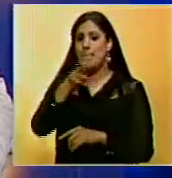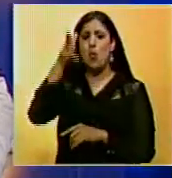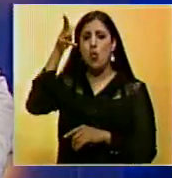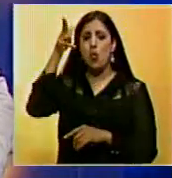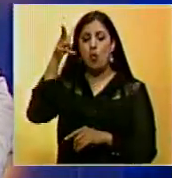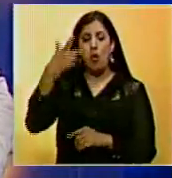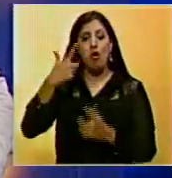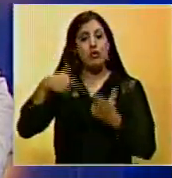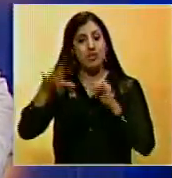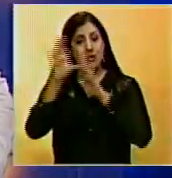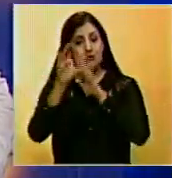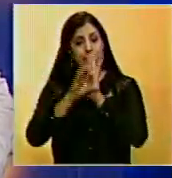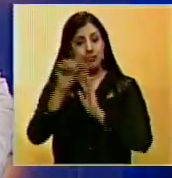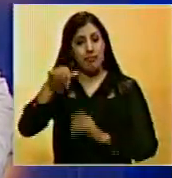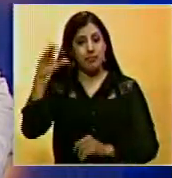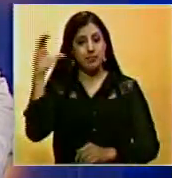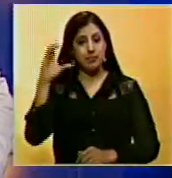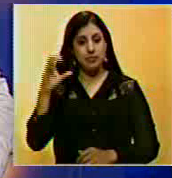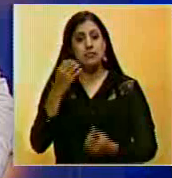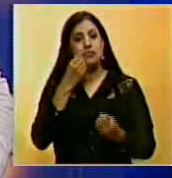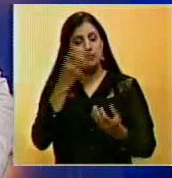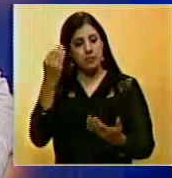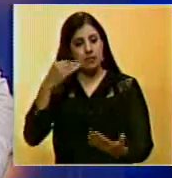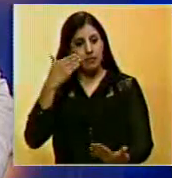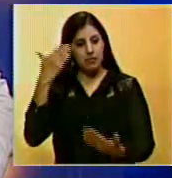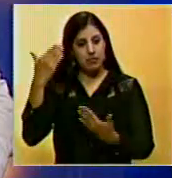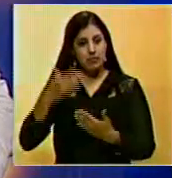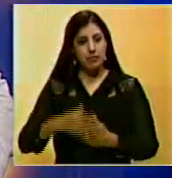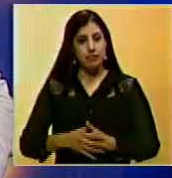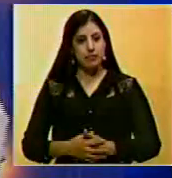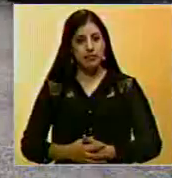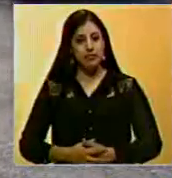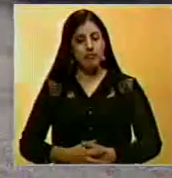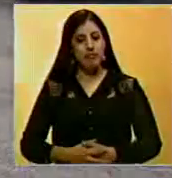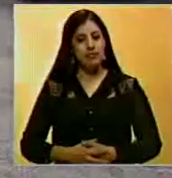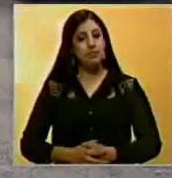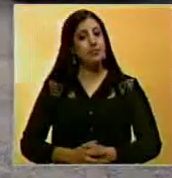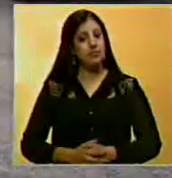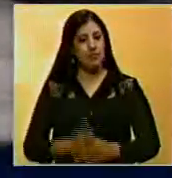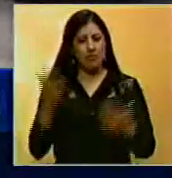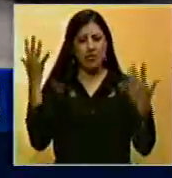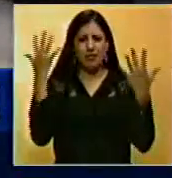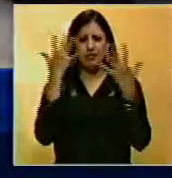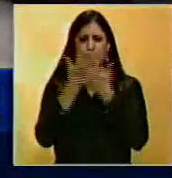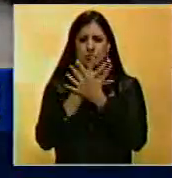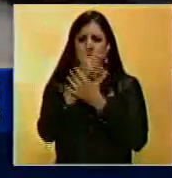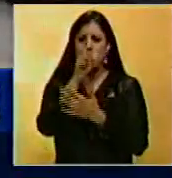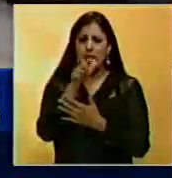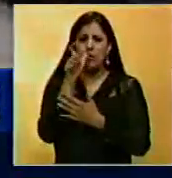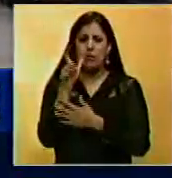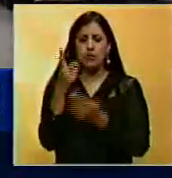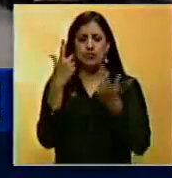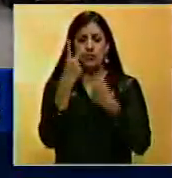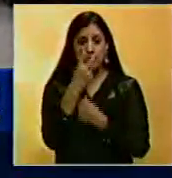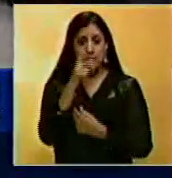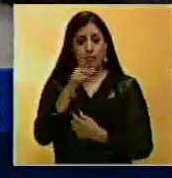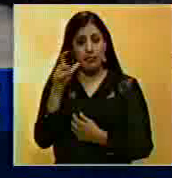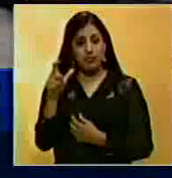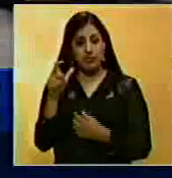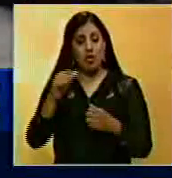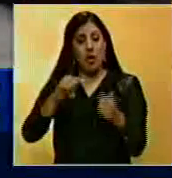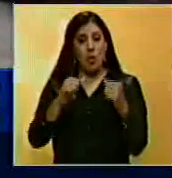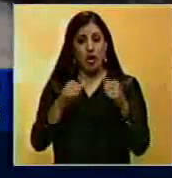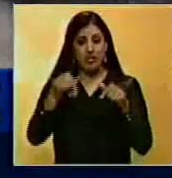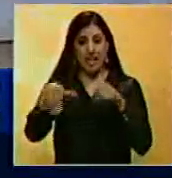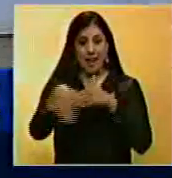en Los Flores de Catia, aquí en Caracas. Euclides Sotillo con la información. La confusión entre los funcionarios de los dos cuerpos policiales